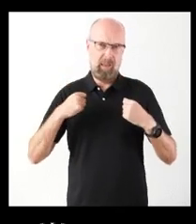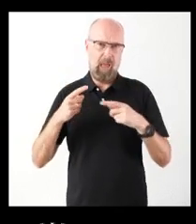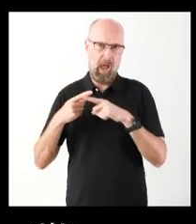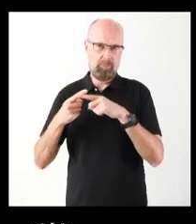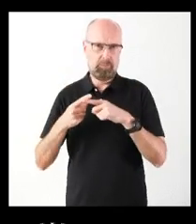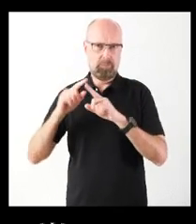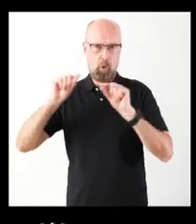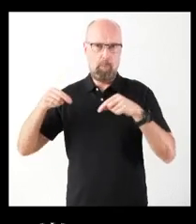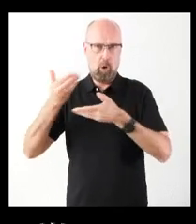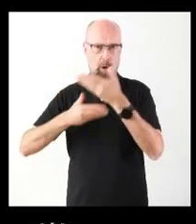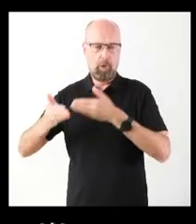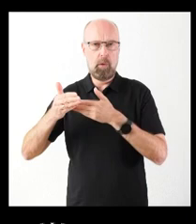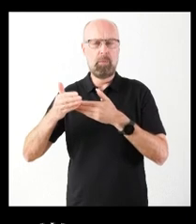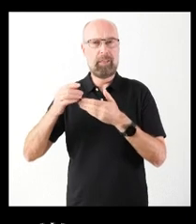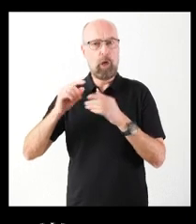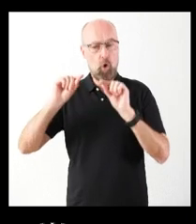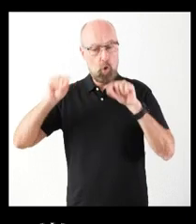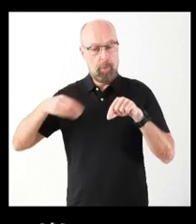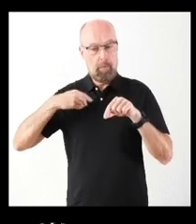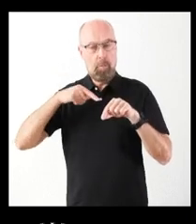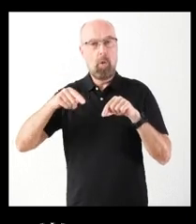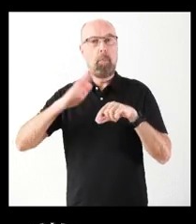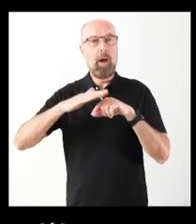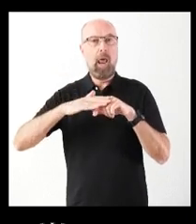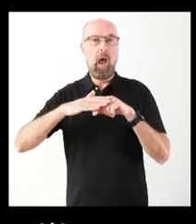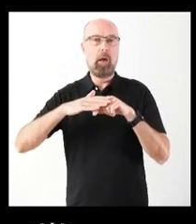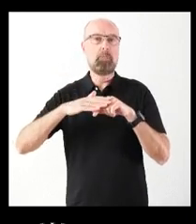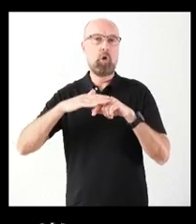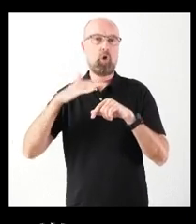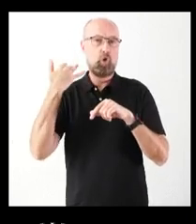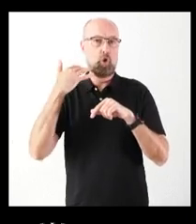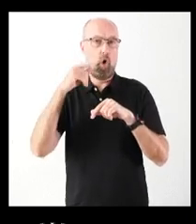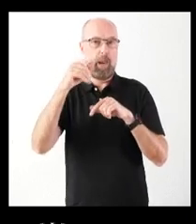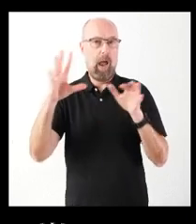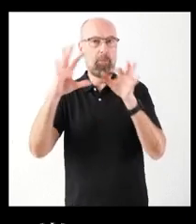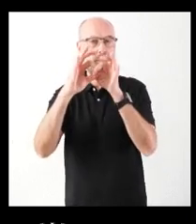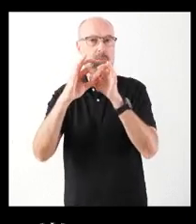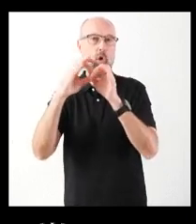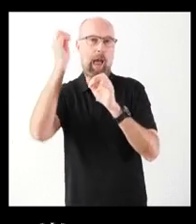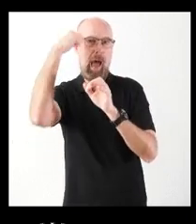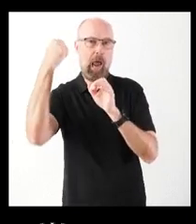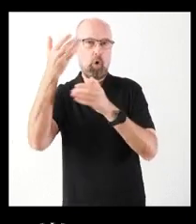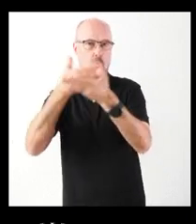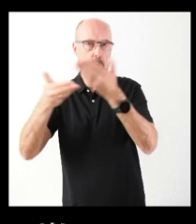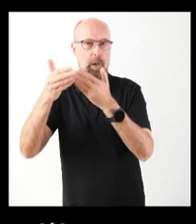no sé si se prevé que este convenio se extienda también a Soria y con la comunidad de Aragón. Muchas gracias.